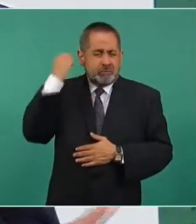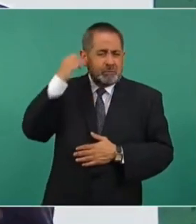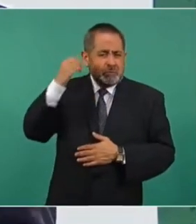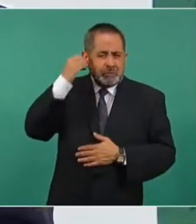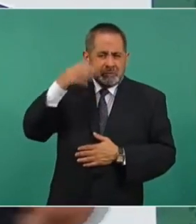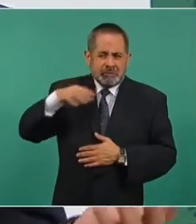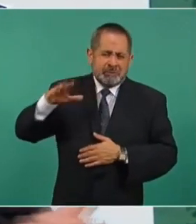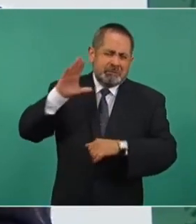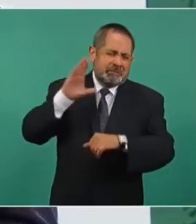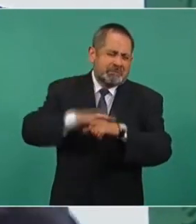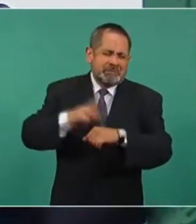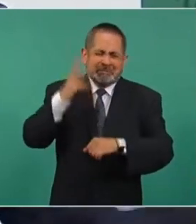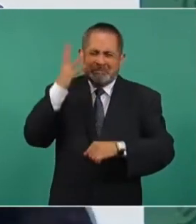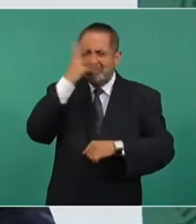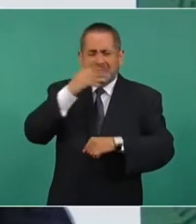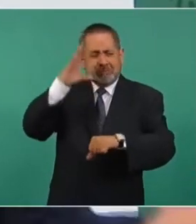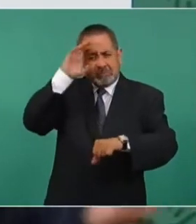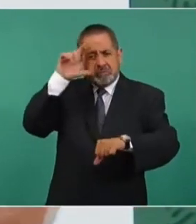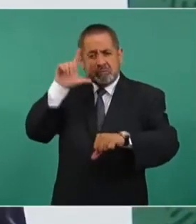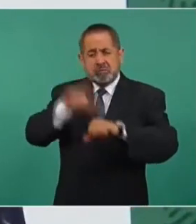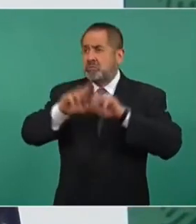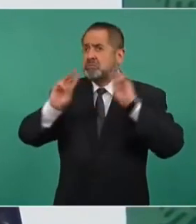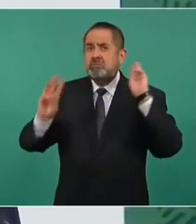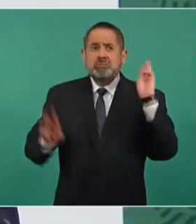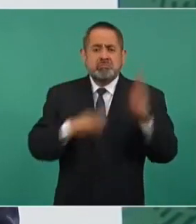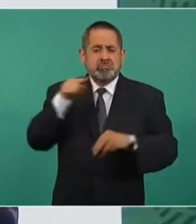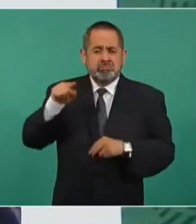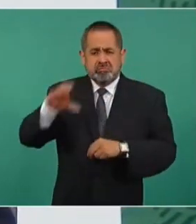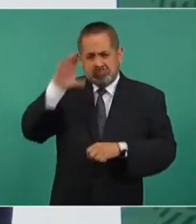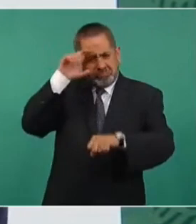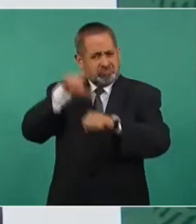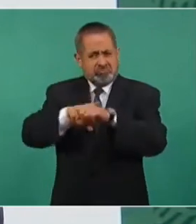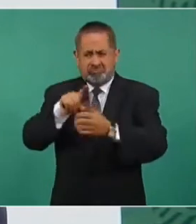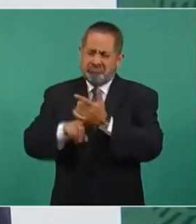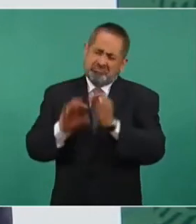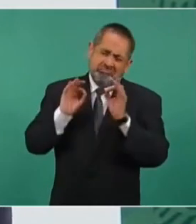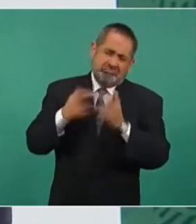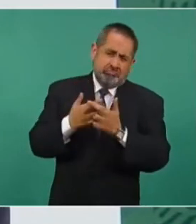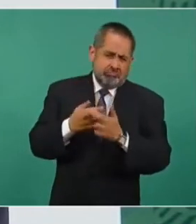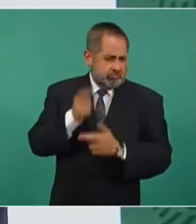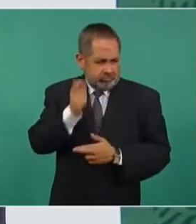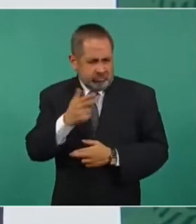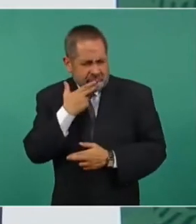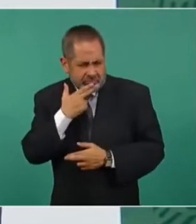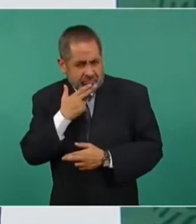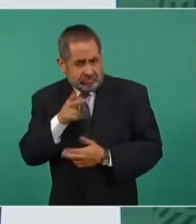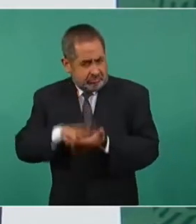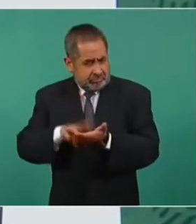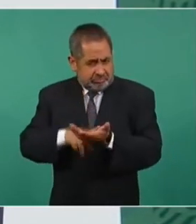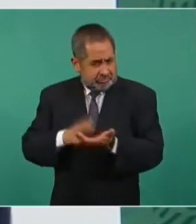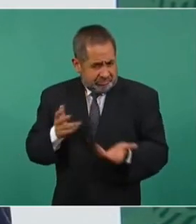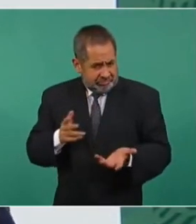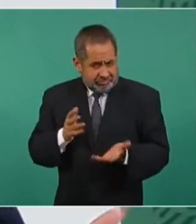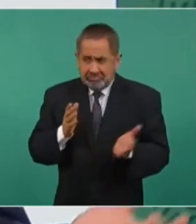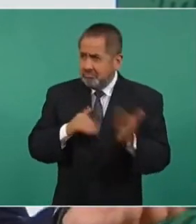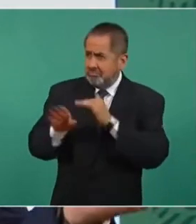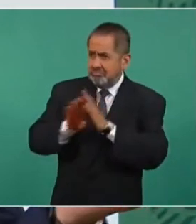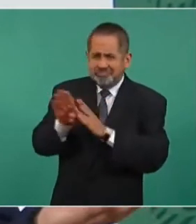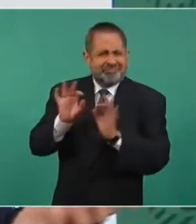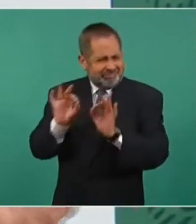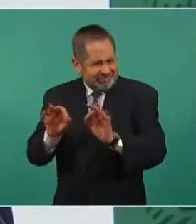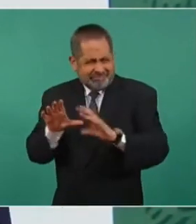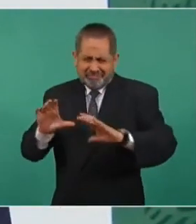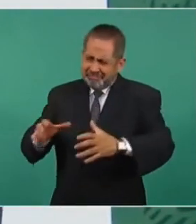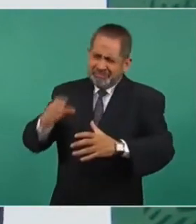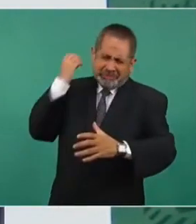pueblos con más cultura en el mundo. ¿Y qué, eso no es desarrollo? Claro que sí.